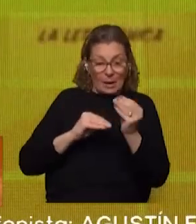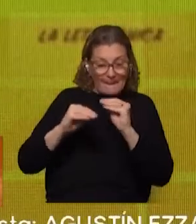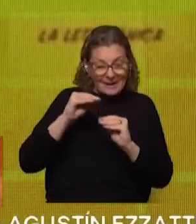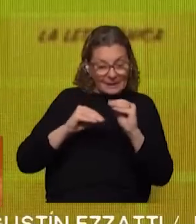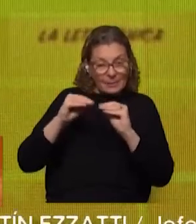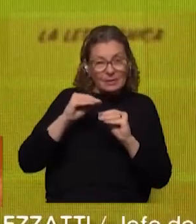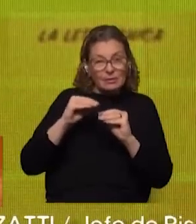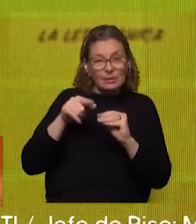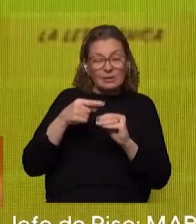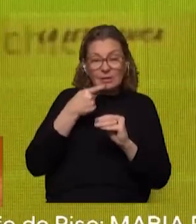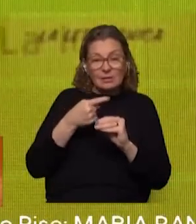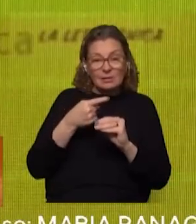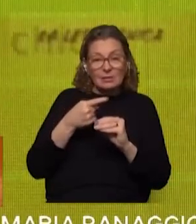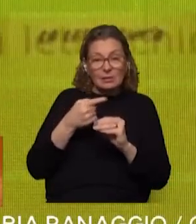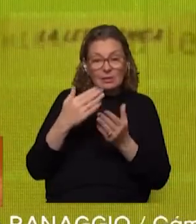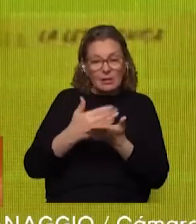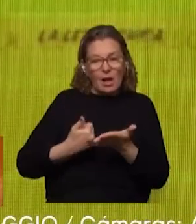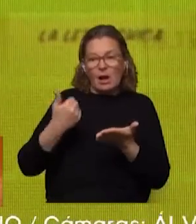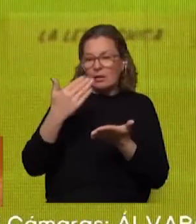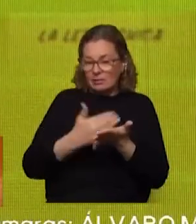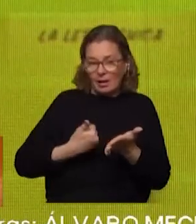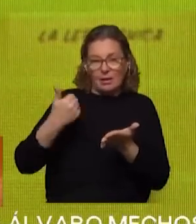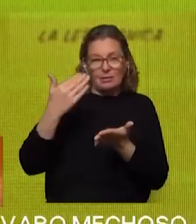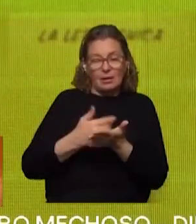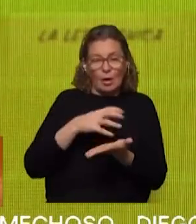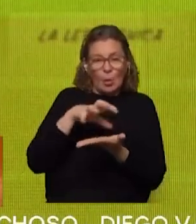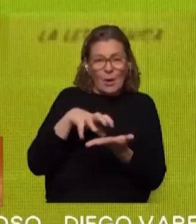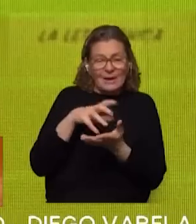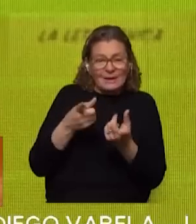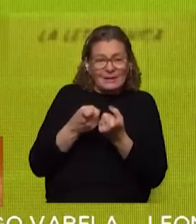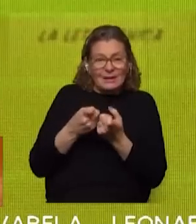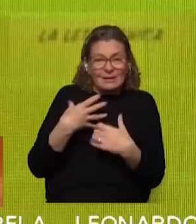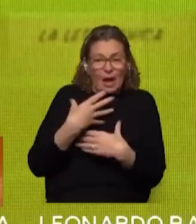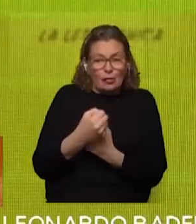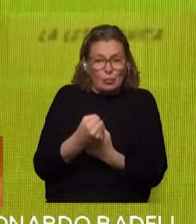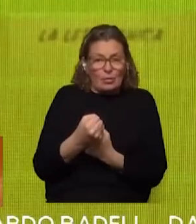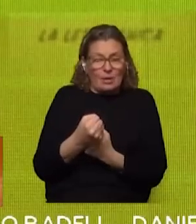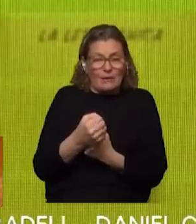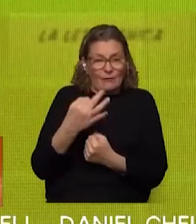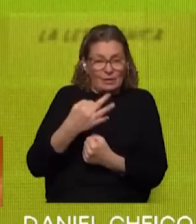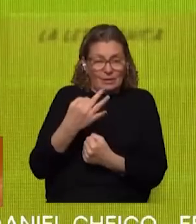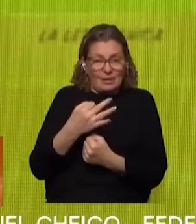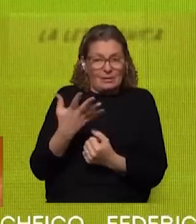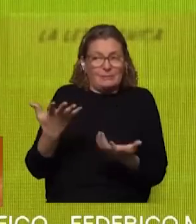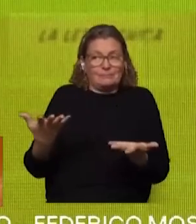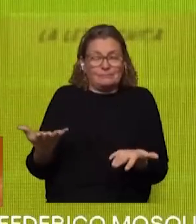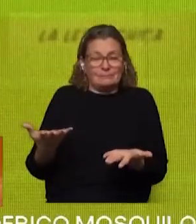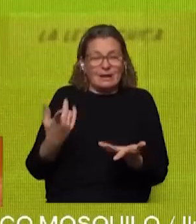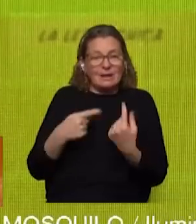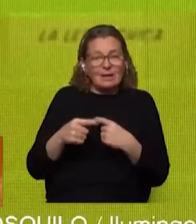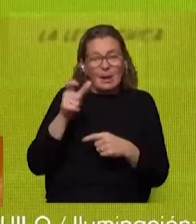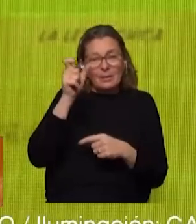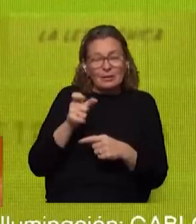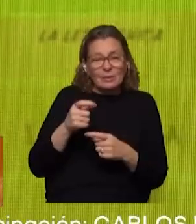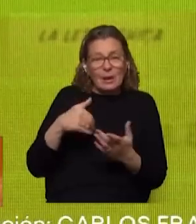presupuesto que insiste con recortes en lugares donde necesita asistencia realmente es desesperante porque aparte la